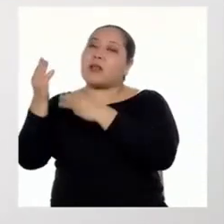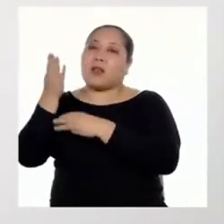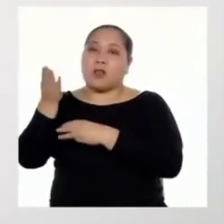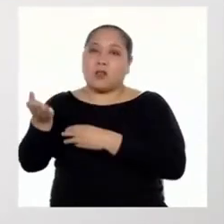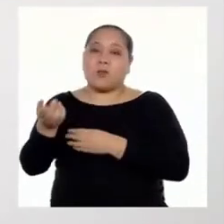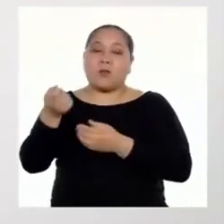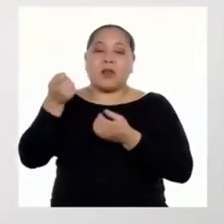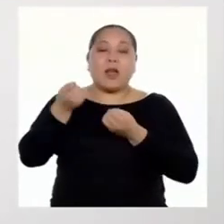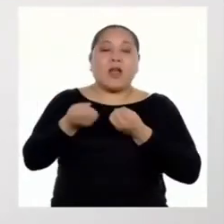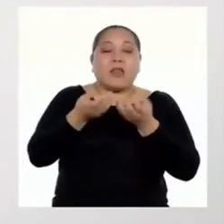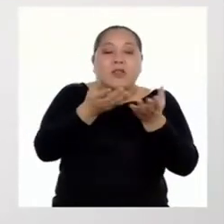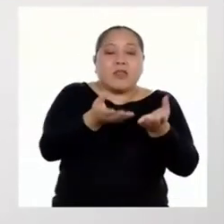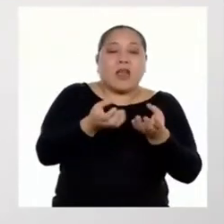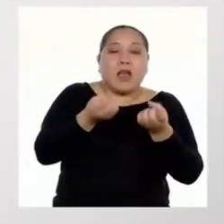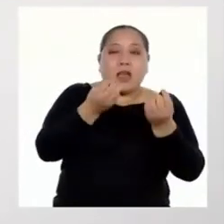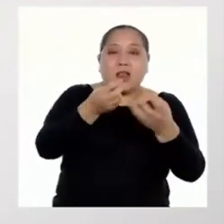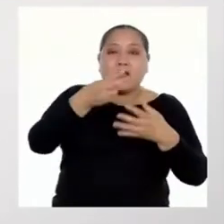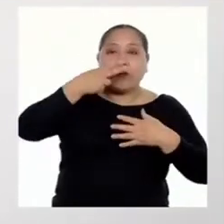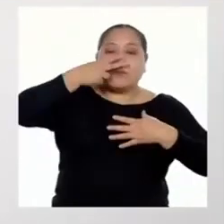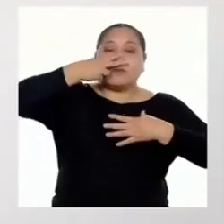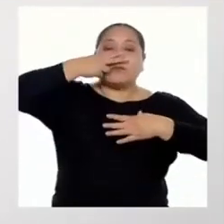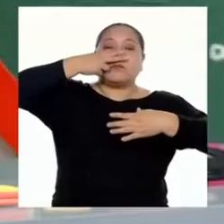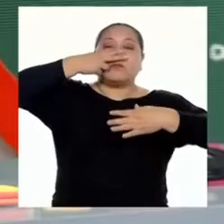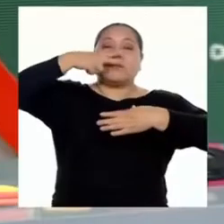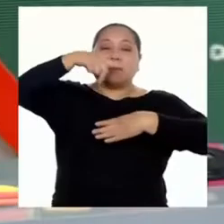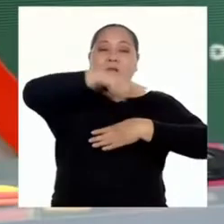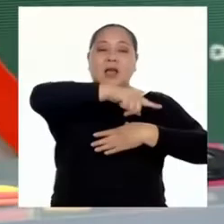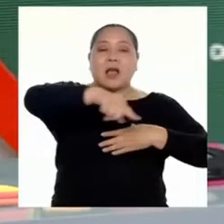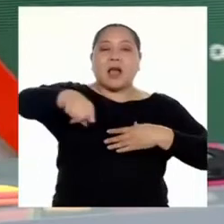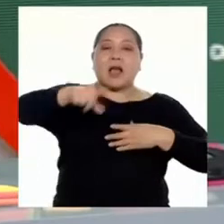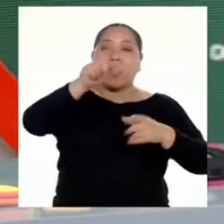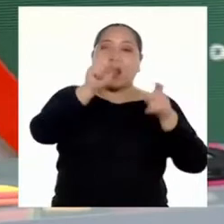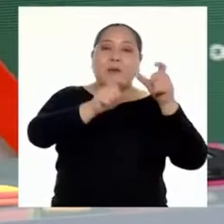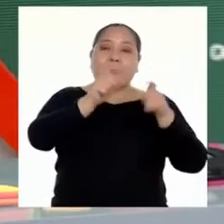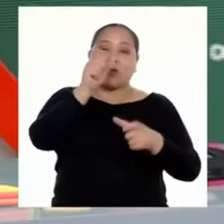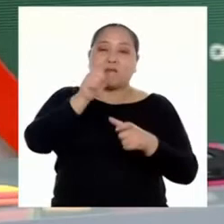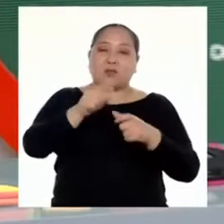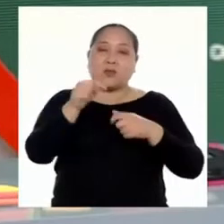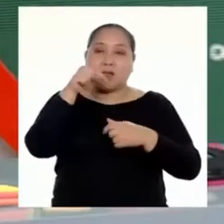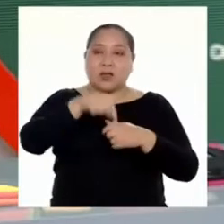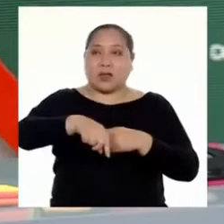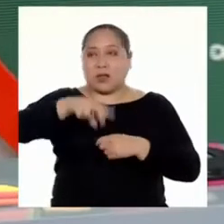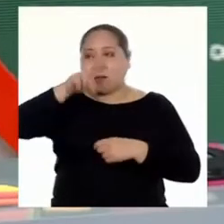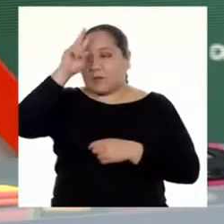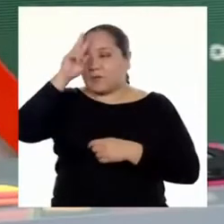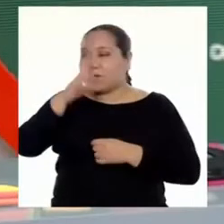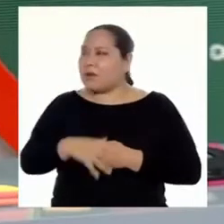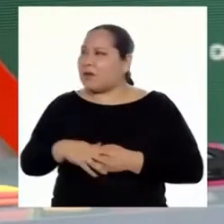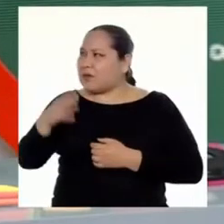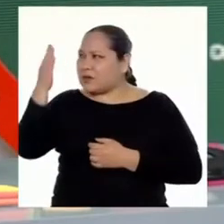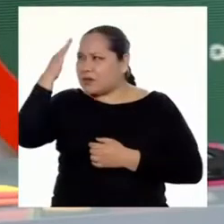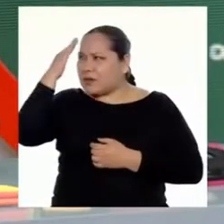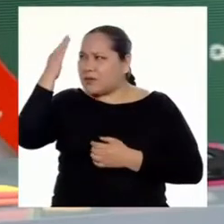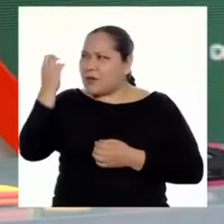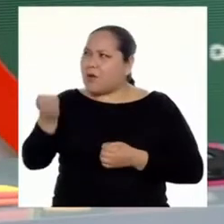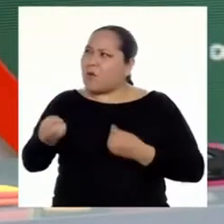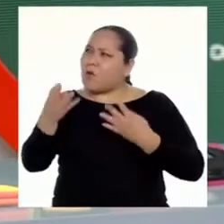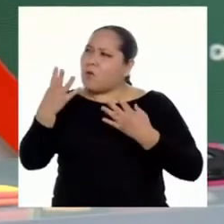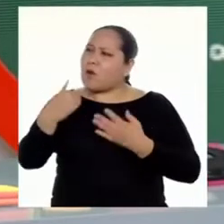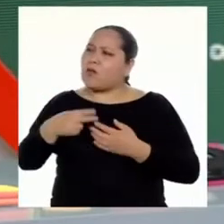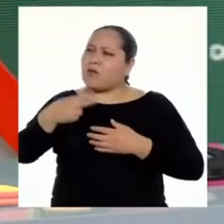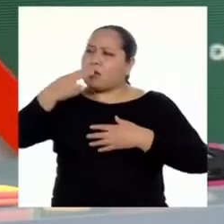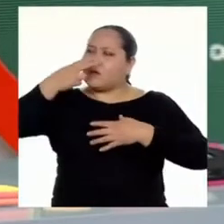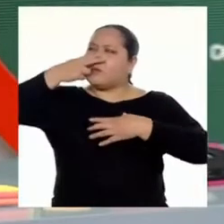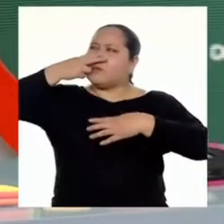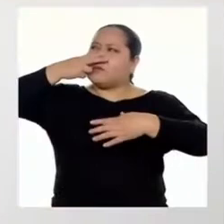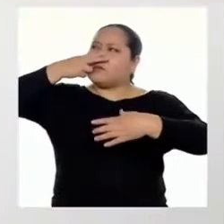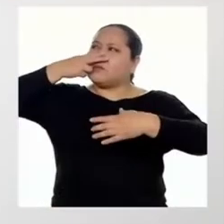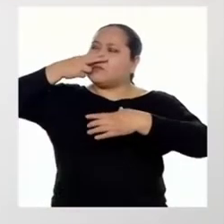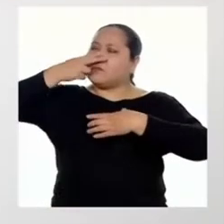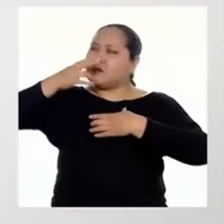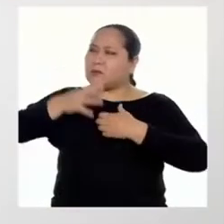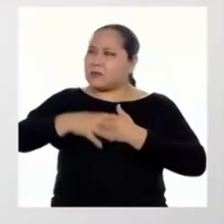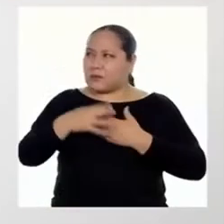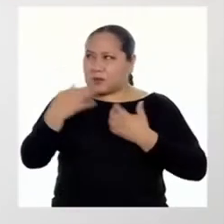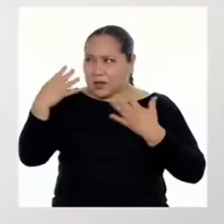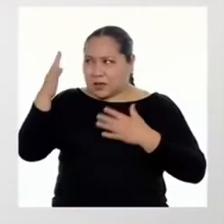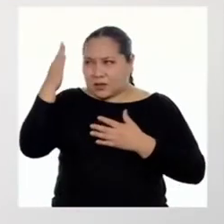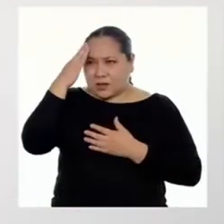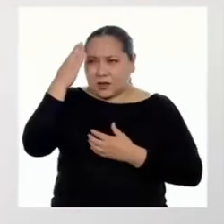abastecer el país con este gas medicinal. ¿Y se sabe cuánto oxígeno se ha conseguido con ese monto?